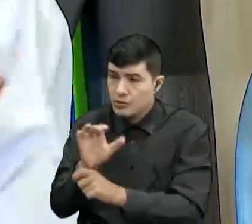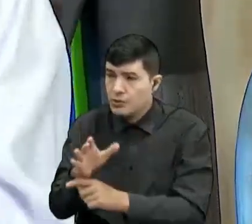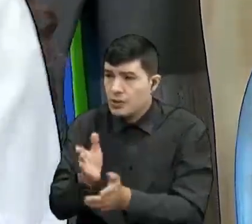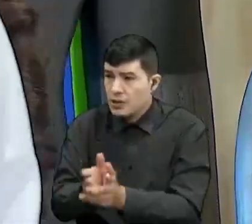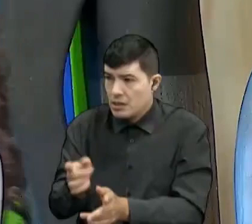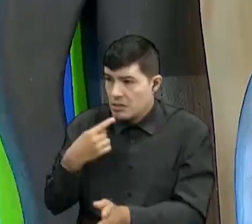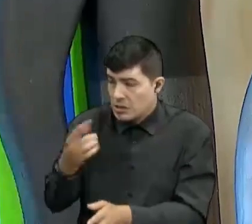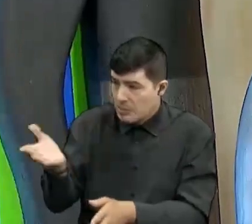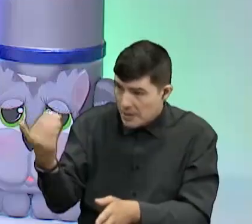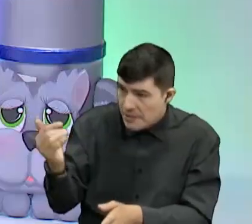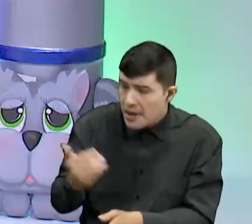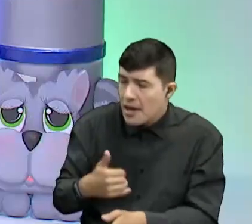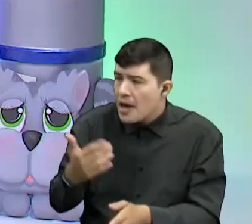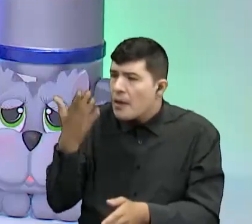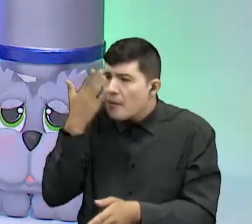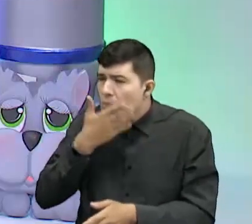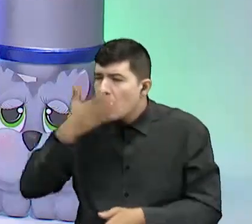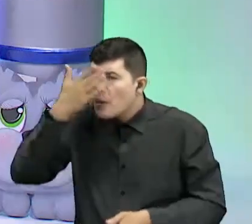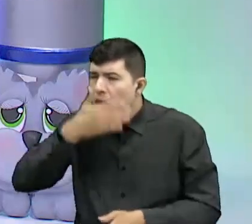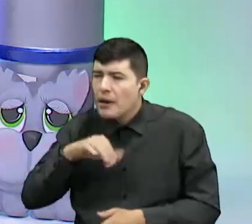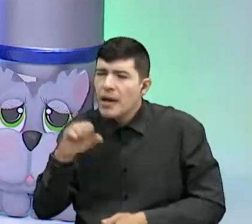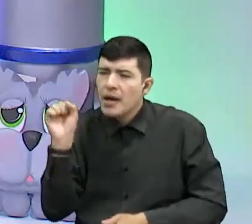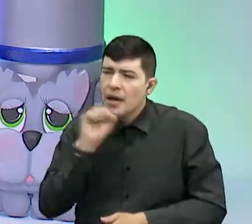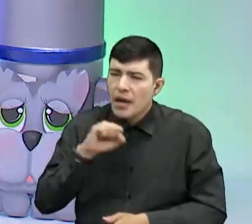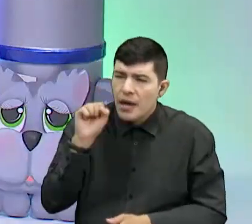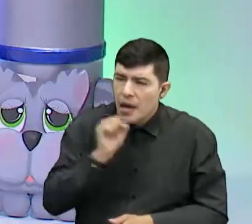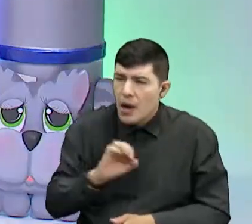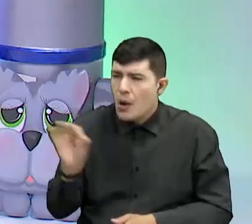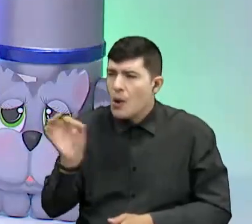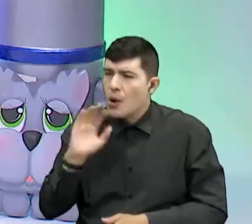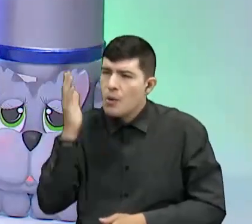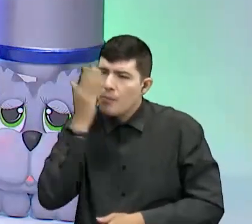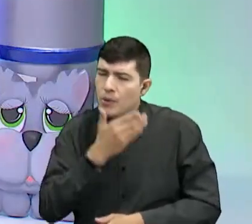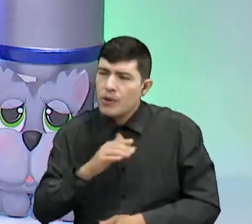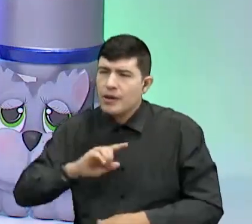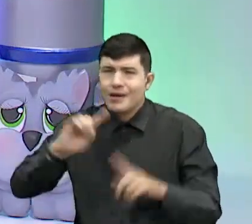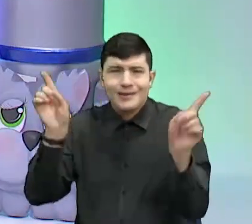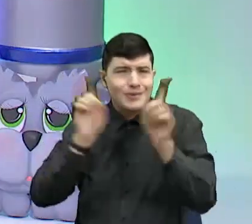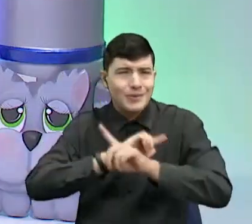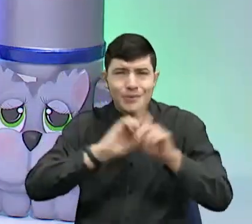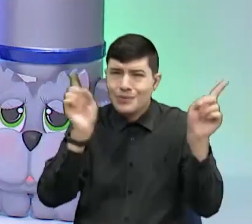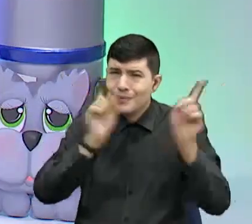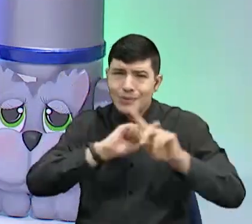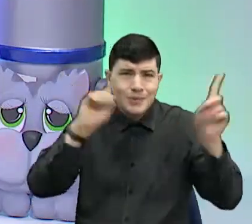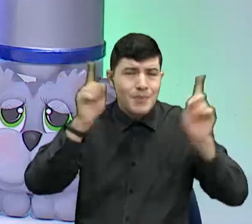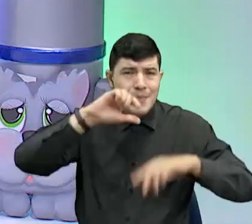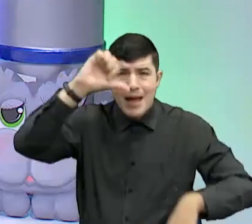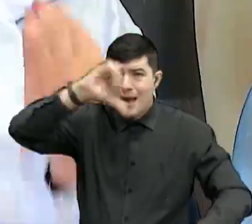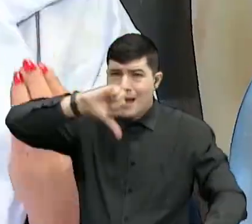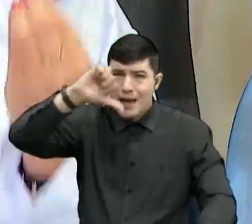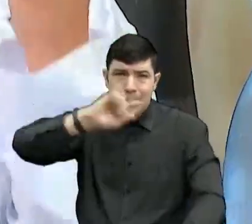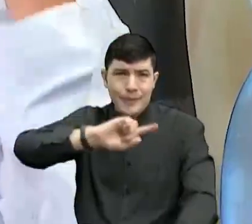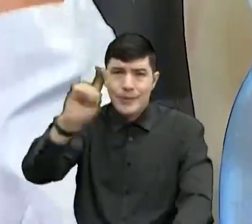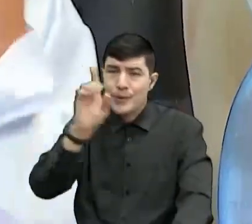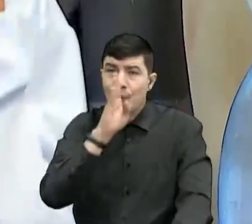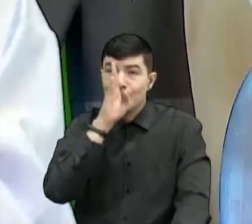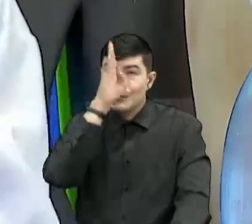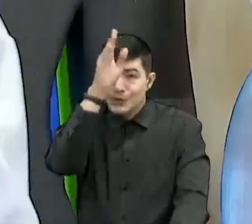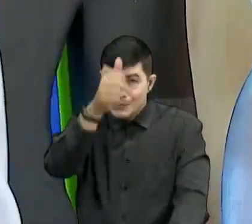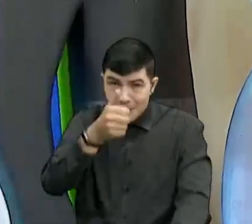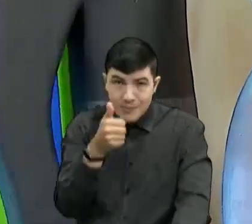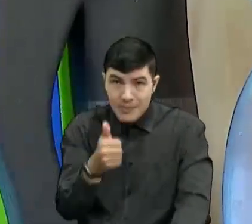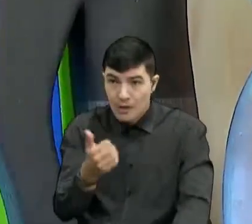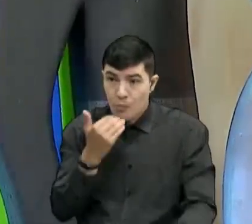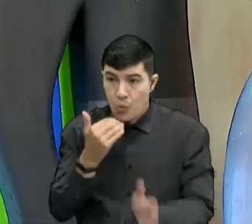dicen, ay, papita, venga, pruebe la cerveza un poquito. No, No, eso está mal. Eso no son buenos hábitos, sino es un buen